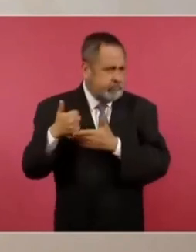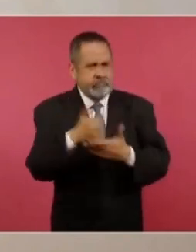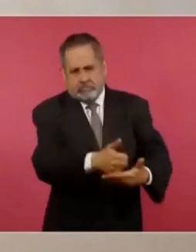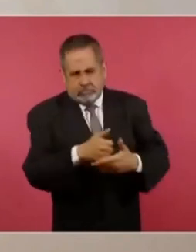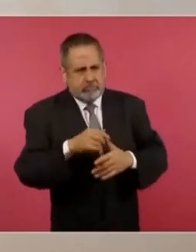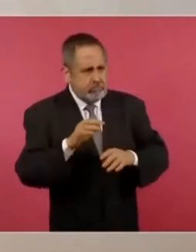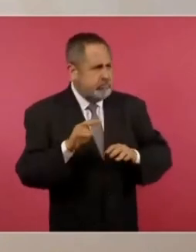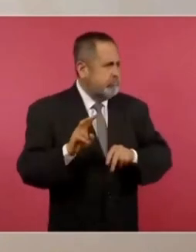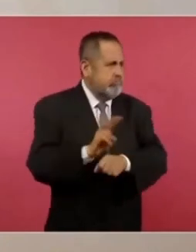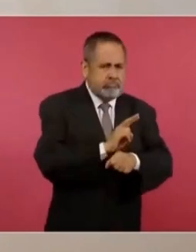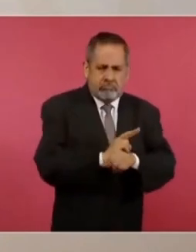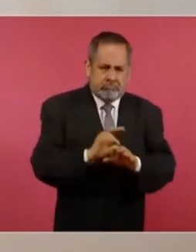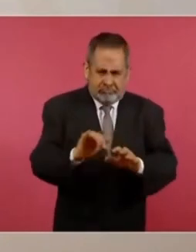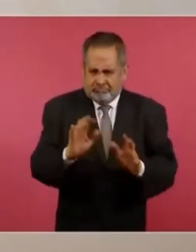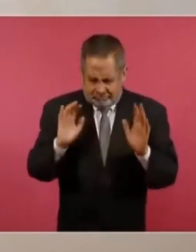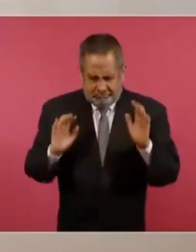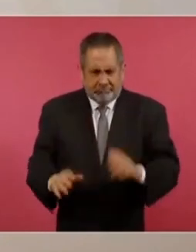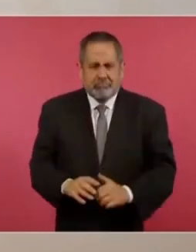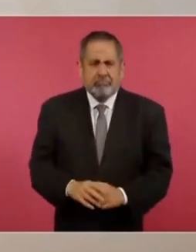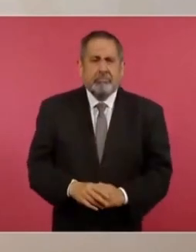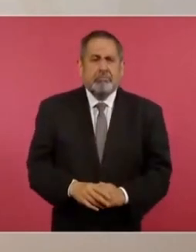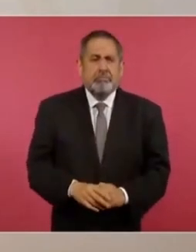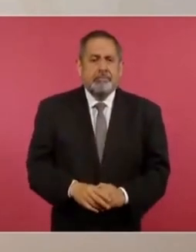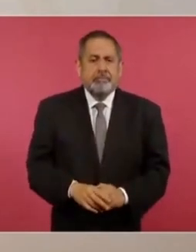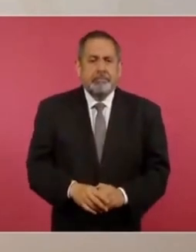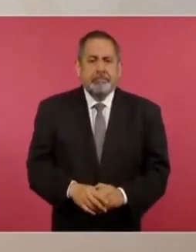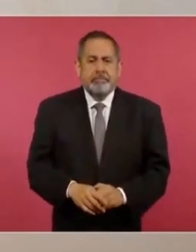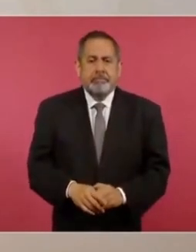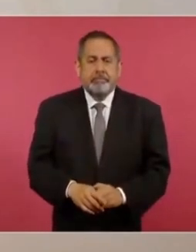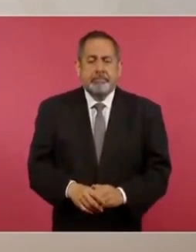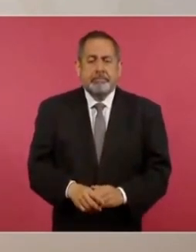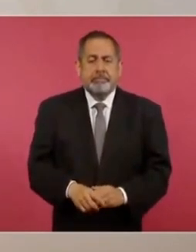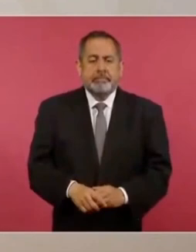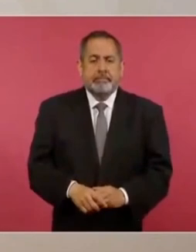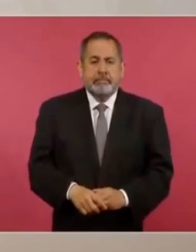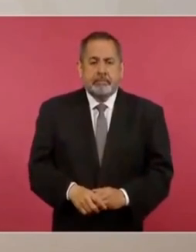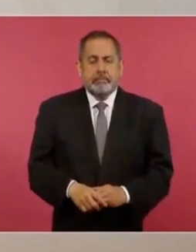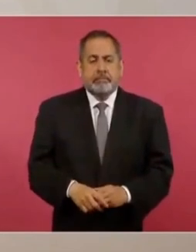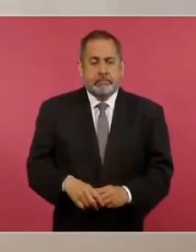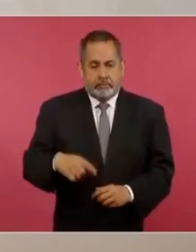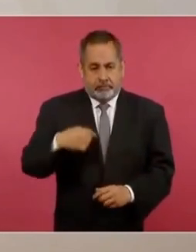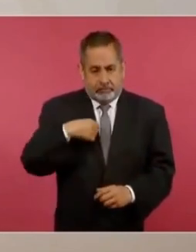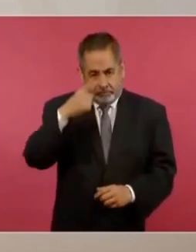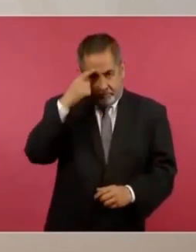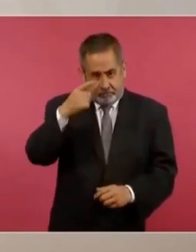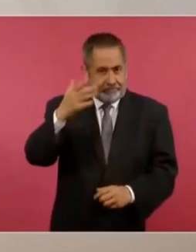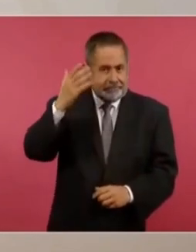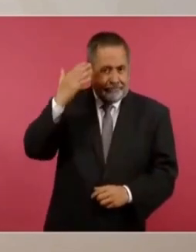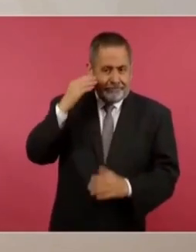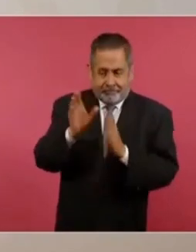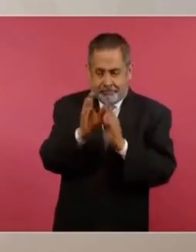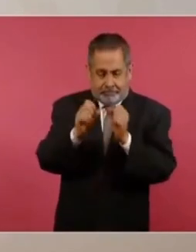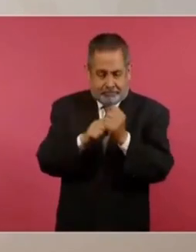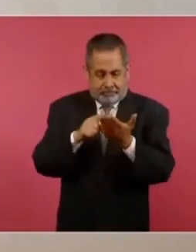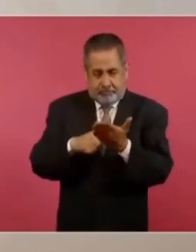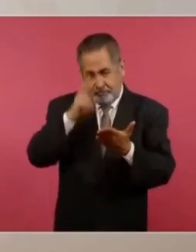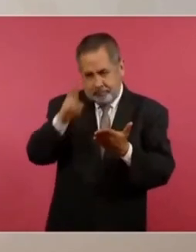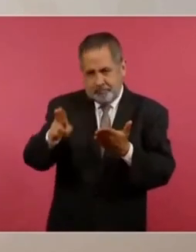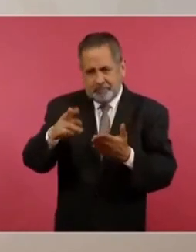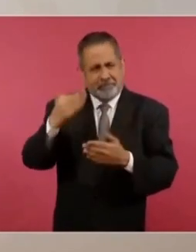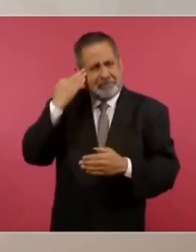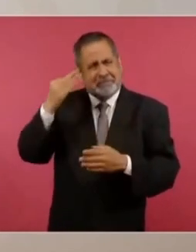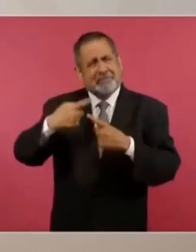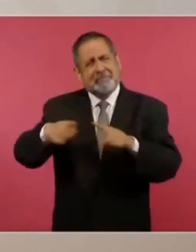Cuando se estableció esta prohibición en la Constitución, eran otros